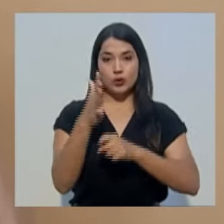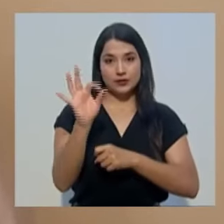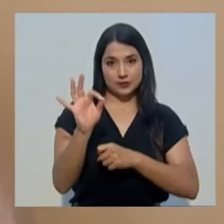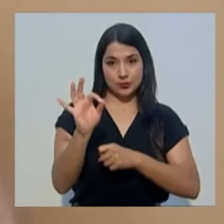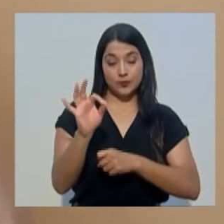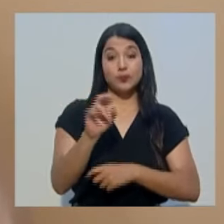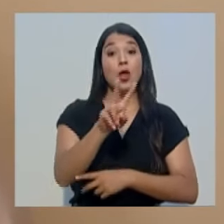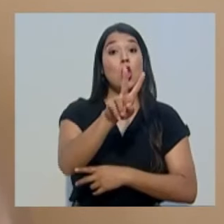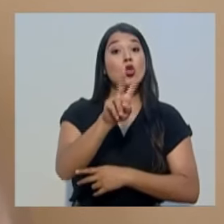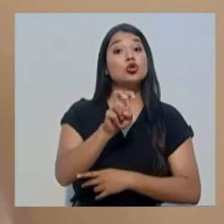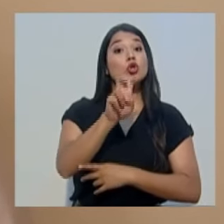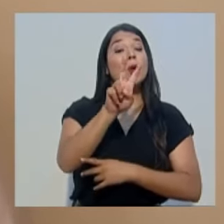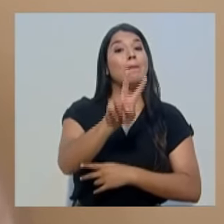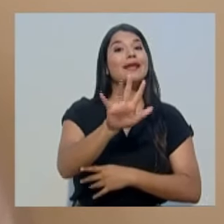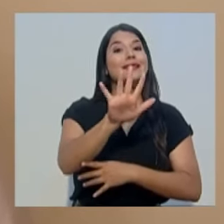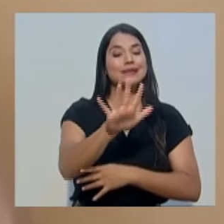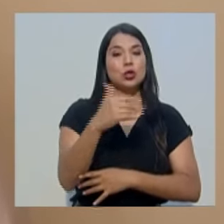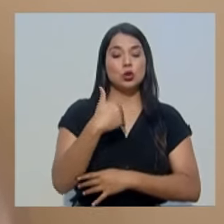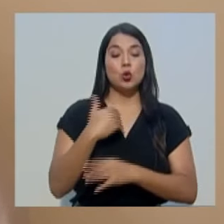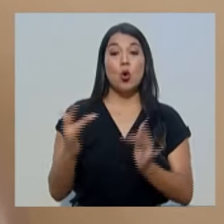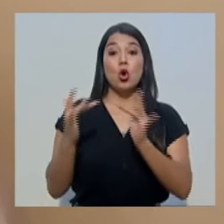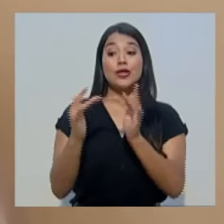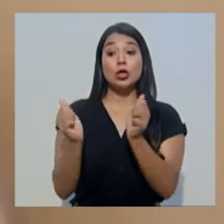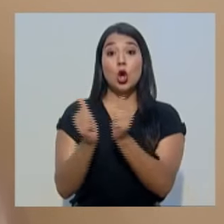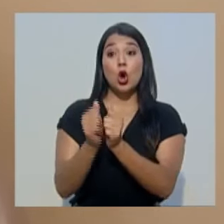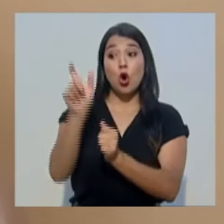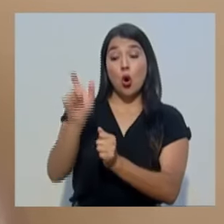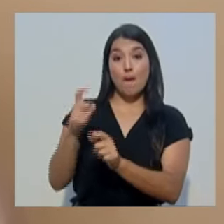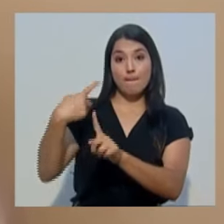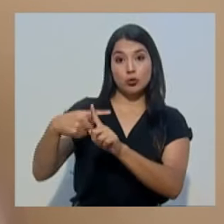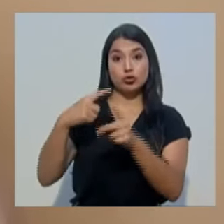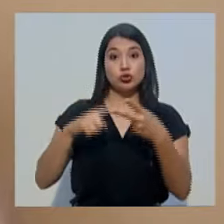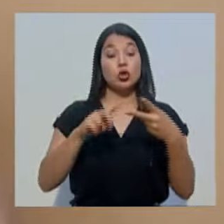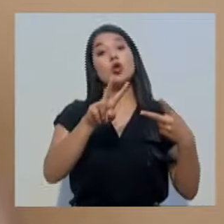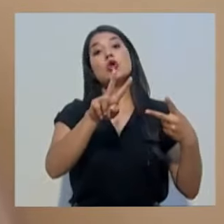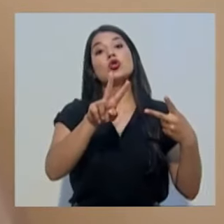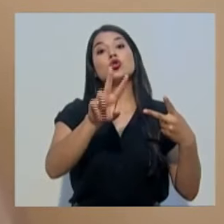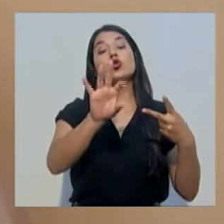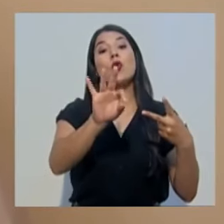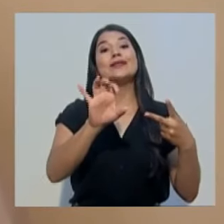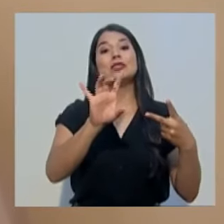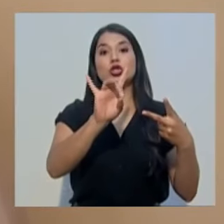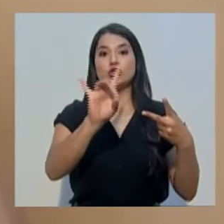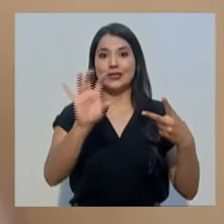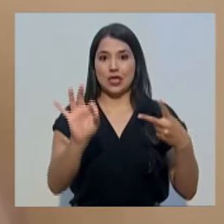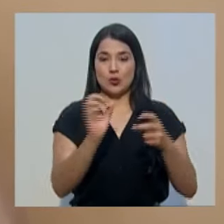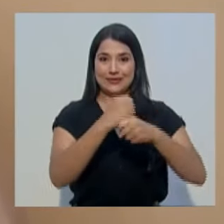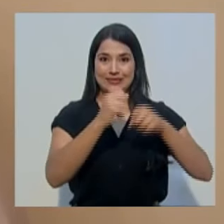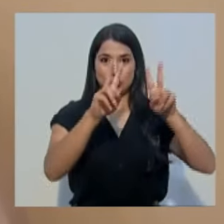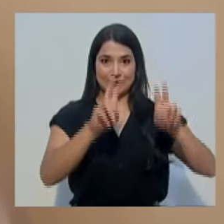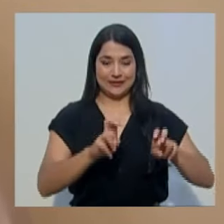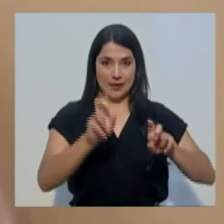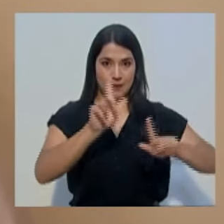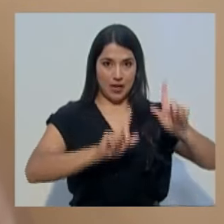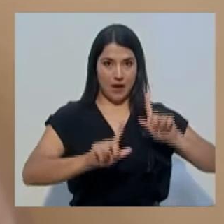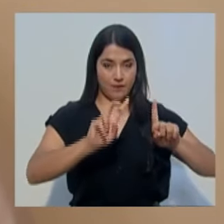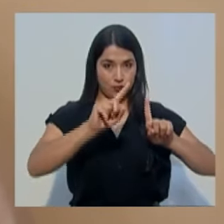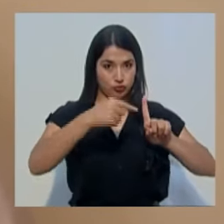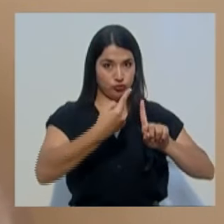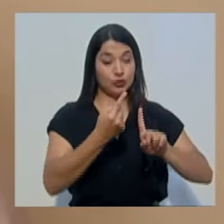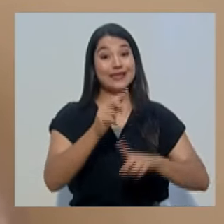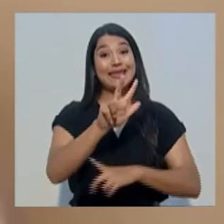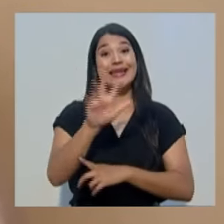cuales 225 son por uso epidemiológico y 989 por laboratorio, para un total de